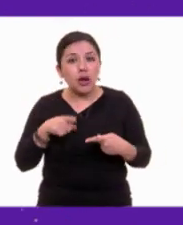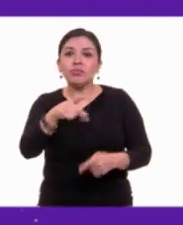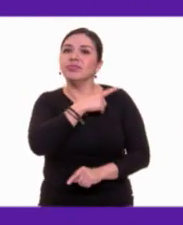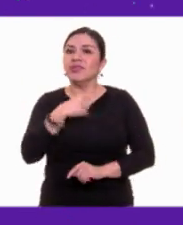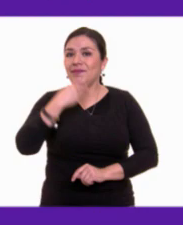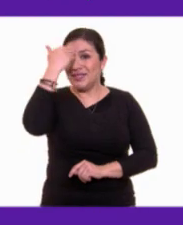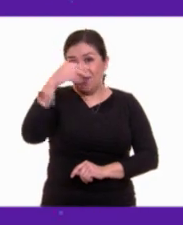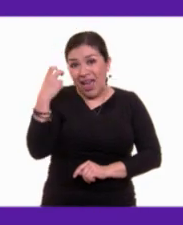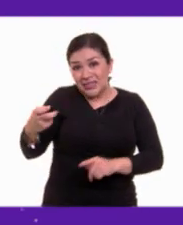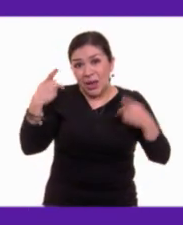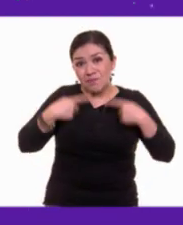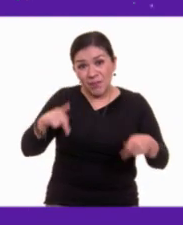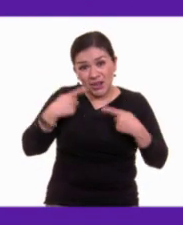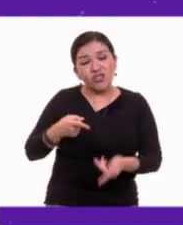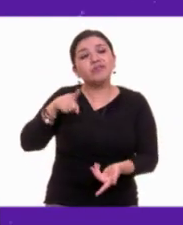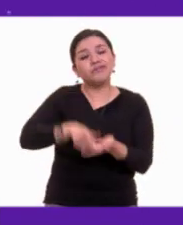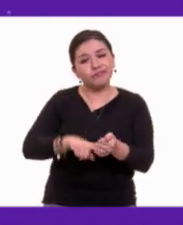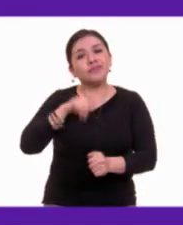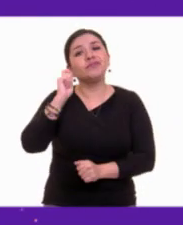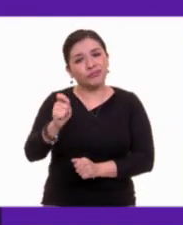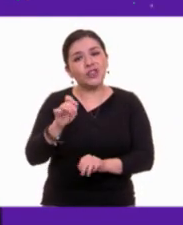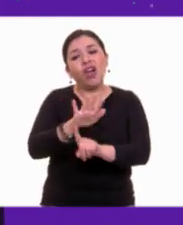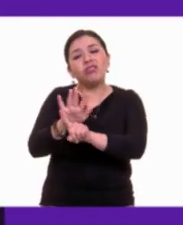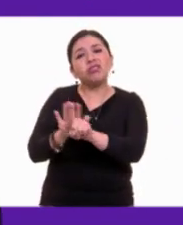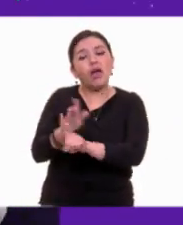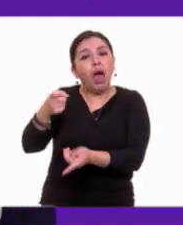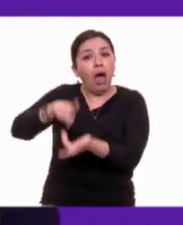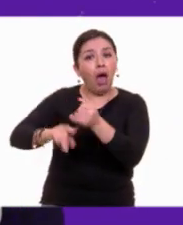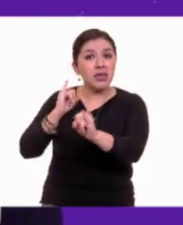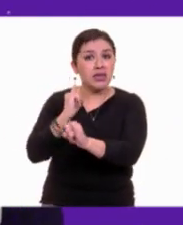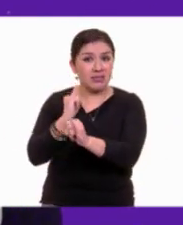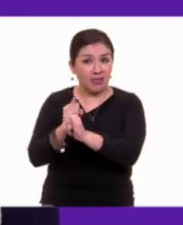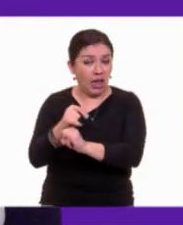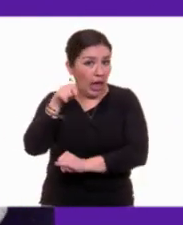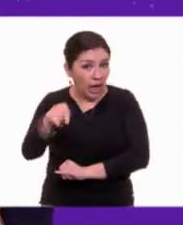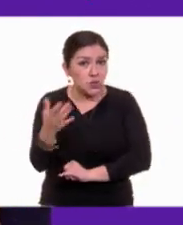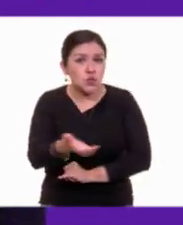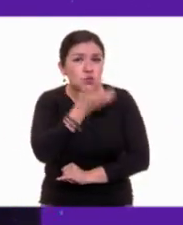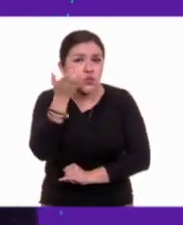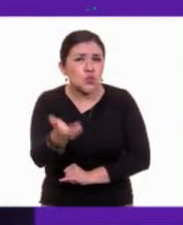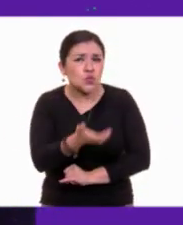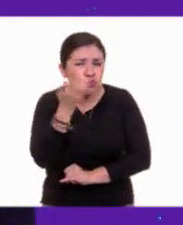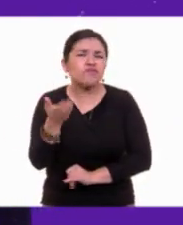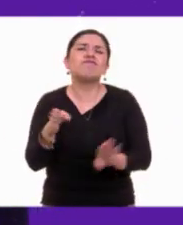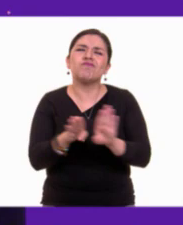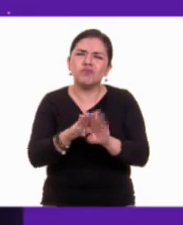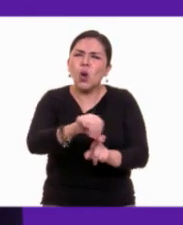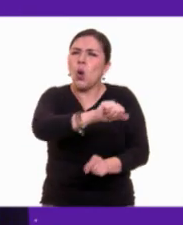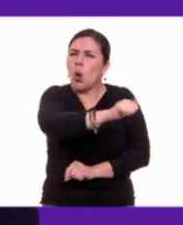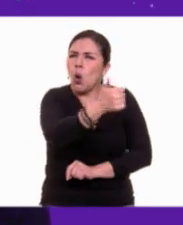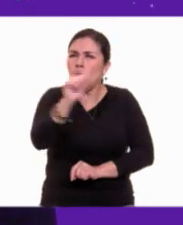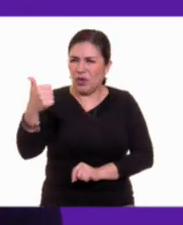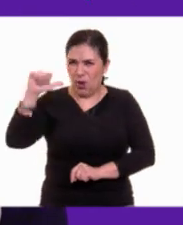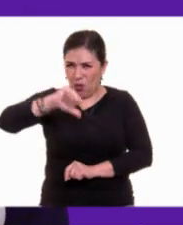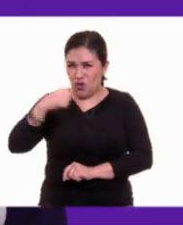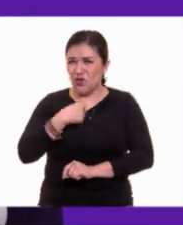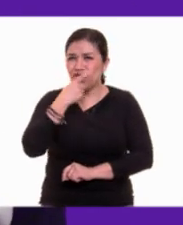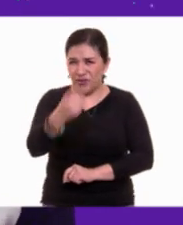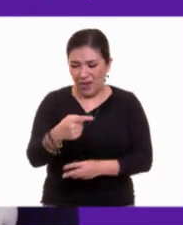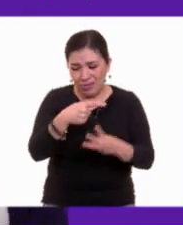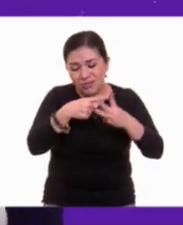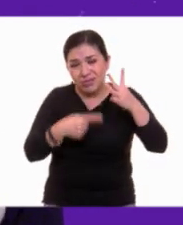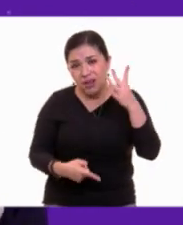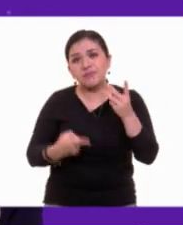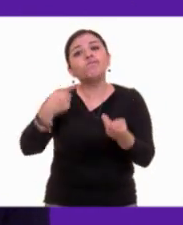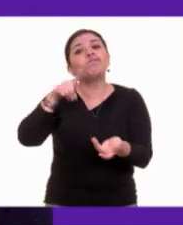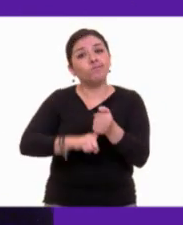saber que esta persona está cometiendo un acto de acoso virtual. Una práctica que, como todas las demás mencionadas anteriormente,